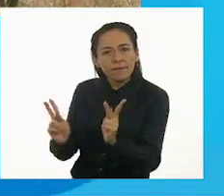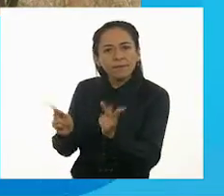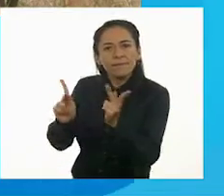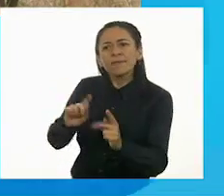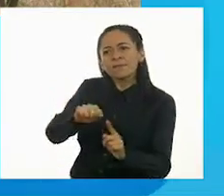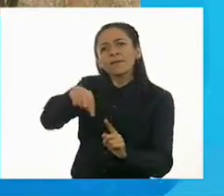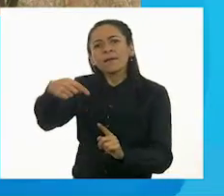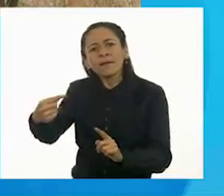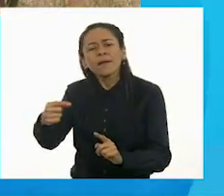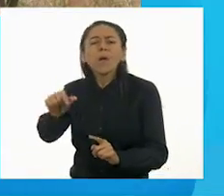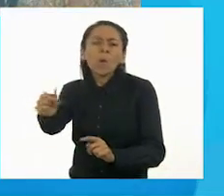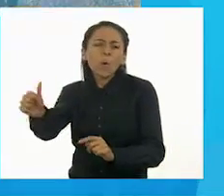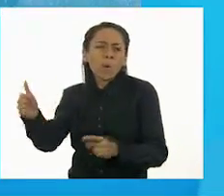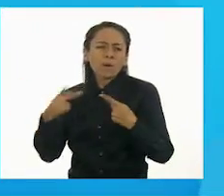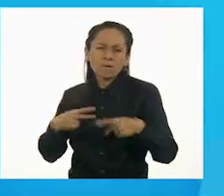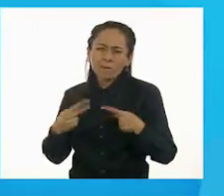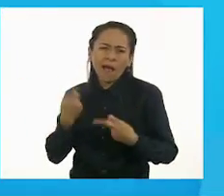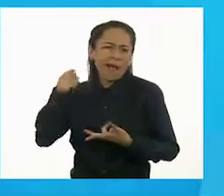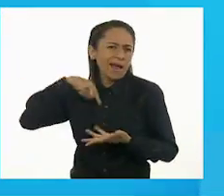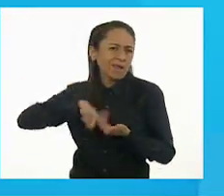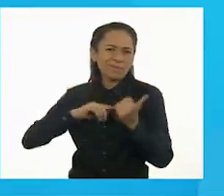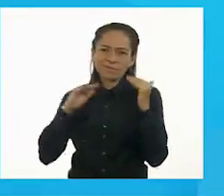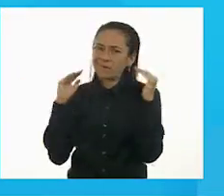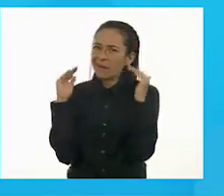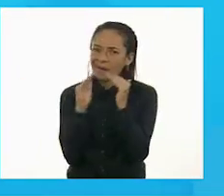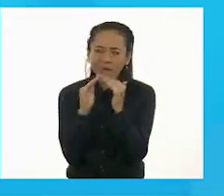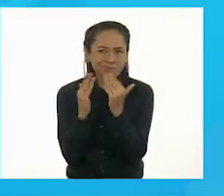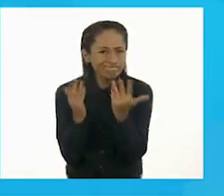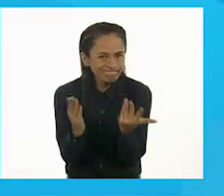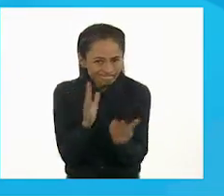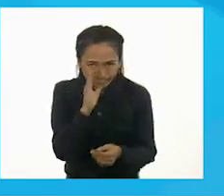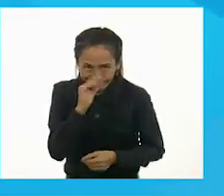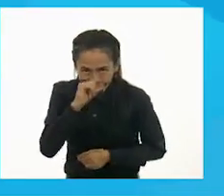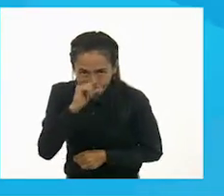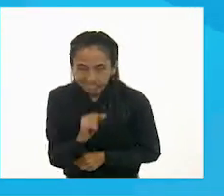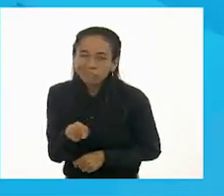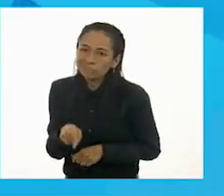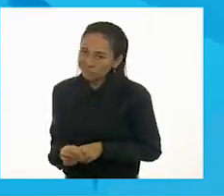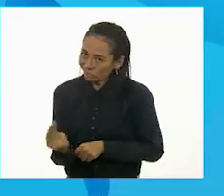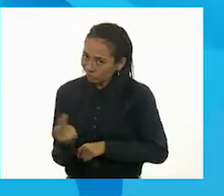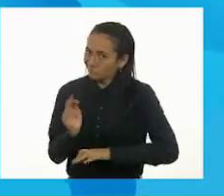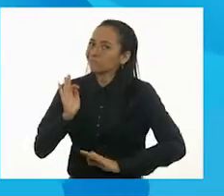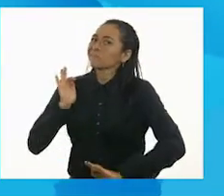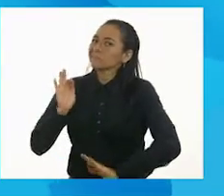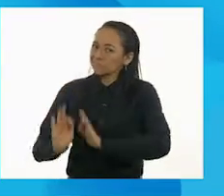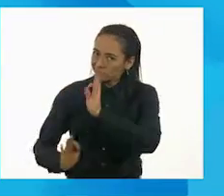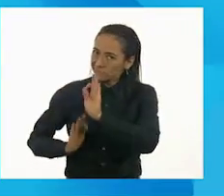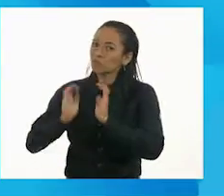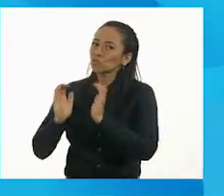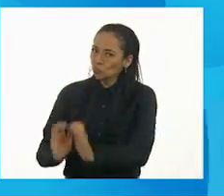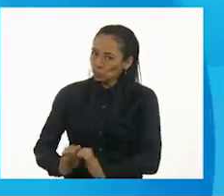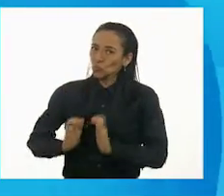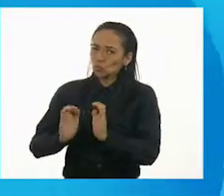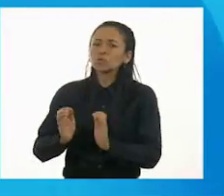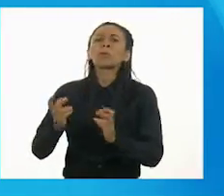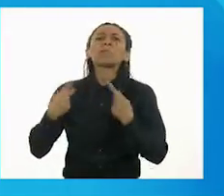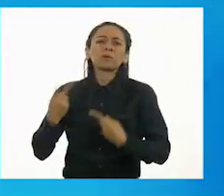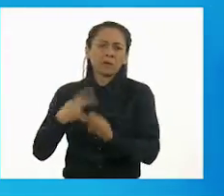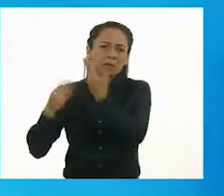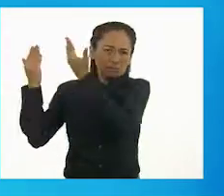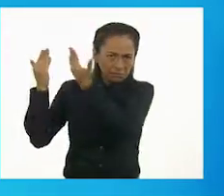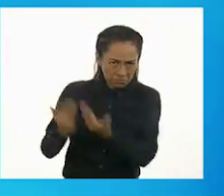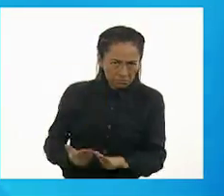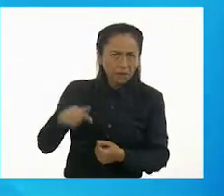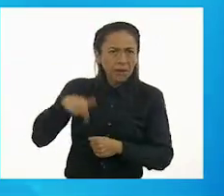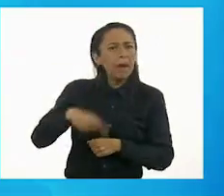que no los puede tener en casa, porque requieren cuidados. Y la gente viene a comprarnos estos guajolotes, que después consumen